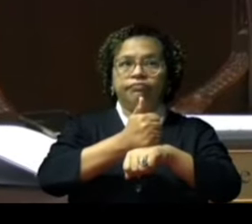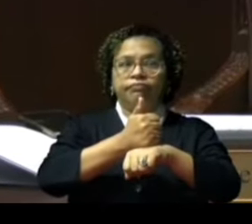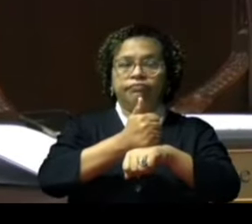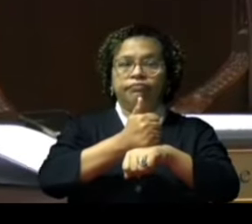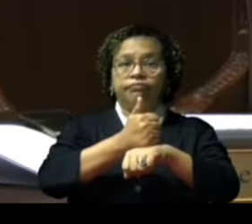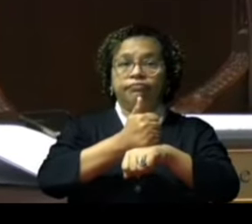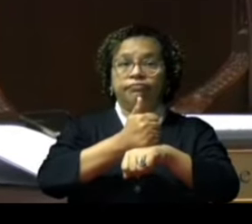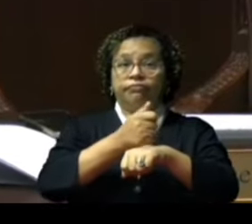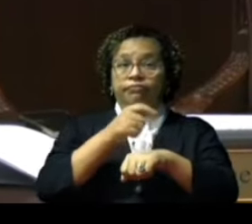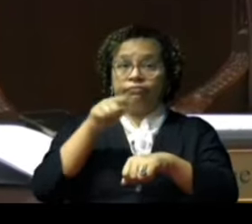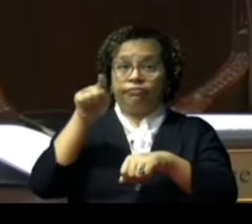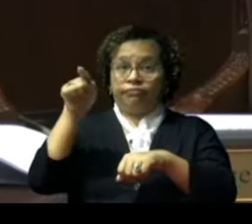establece nuestra Carta Magna.